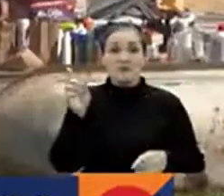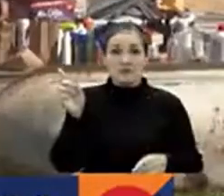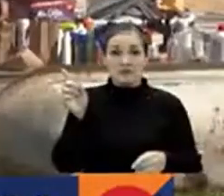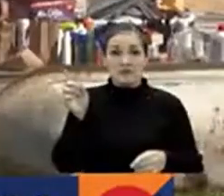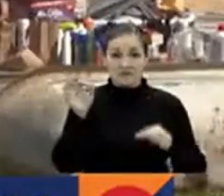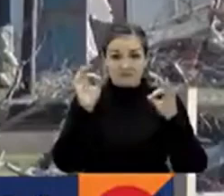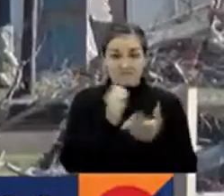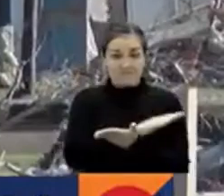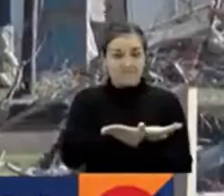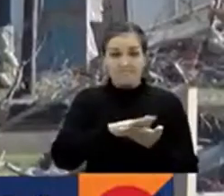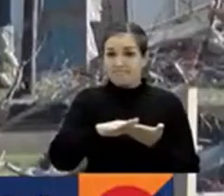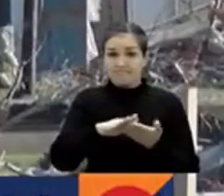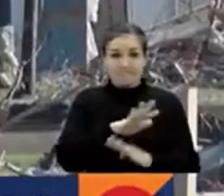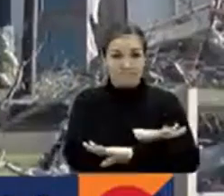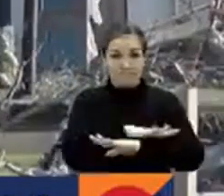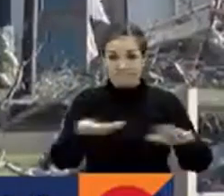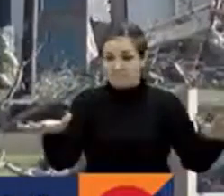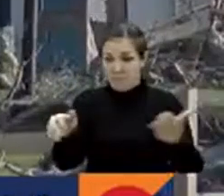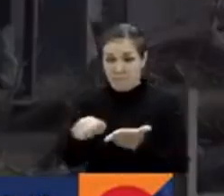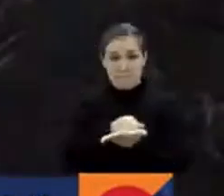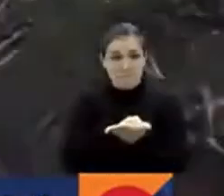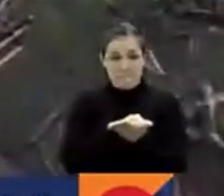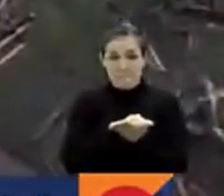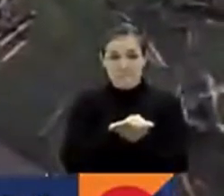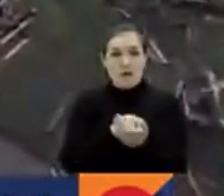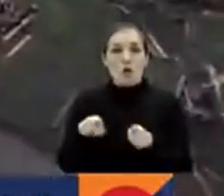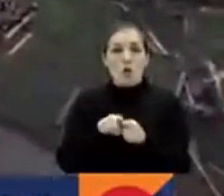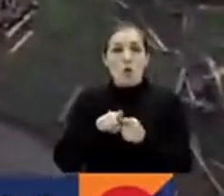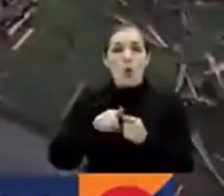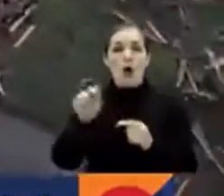y avasallante paso de tornados por Mississippi lo borró.